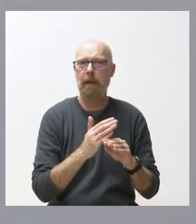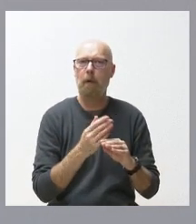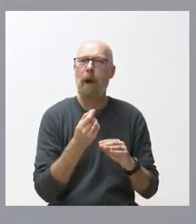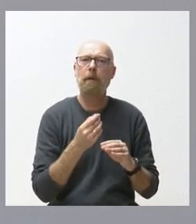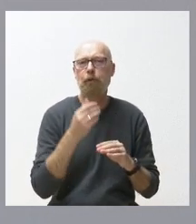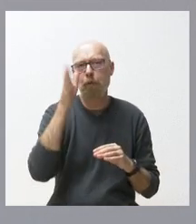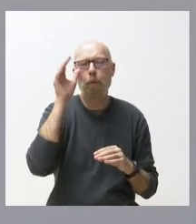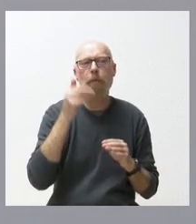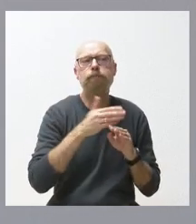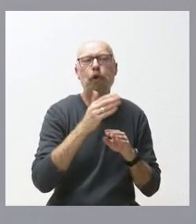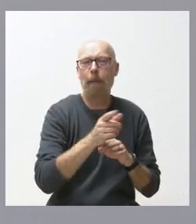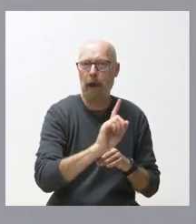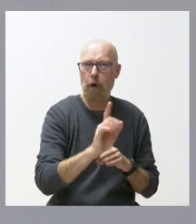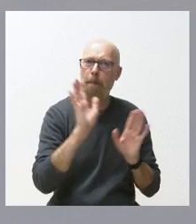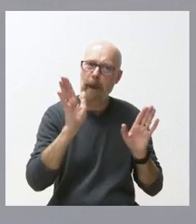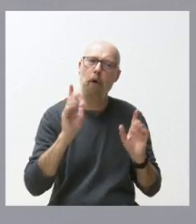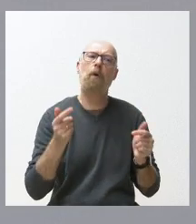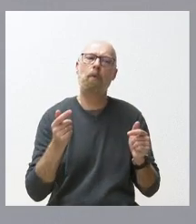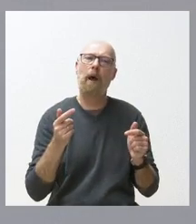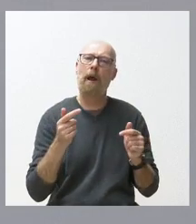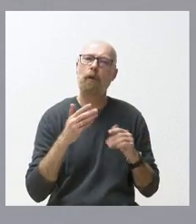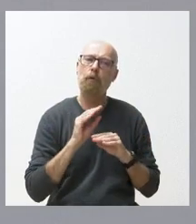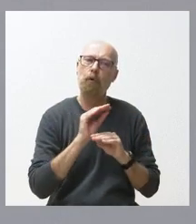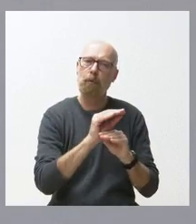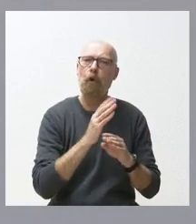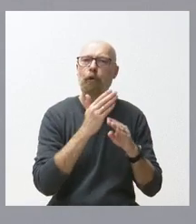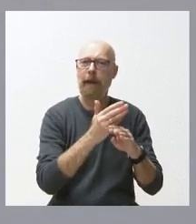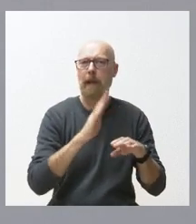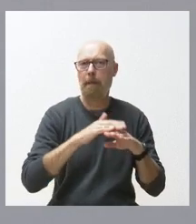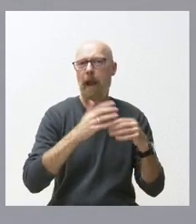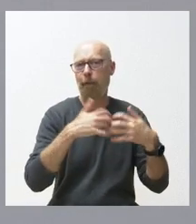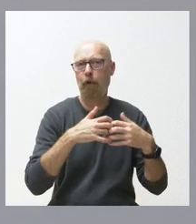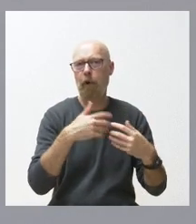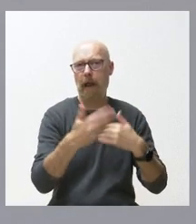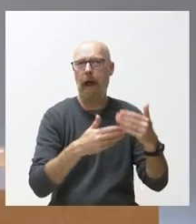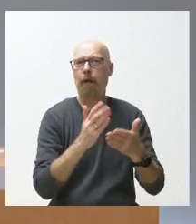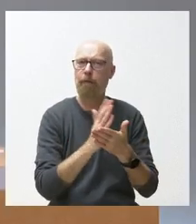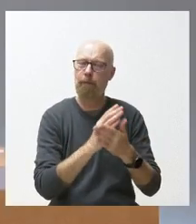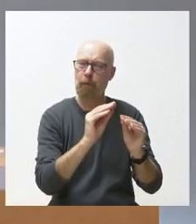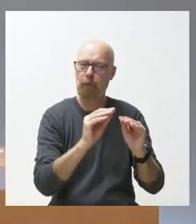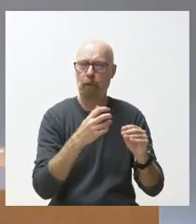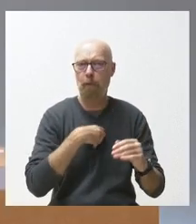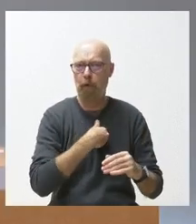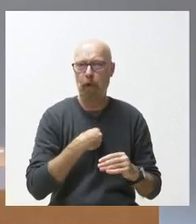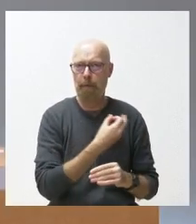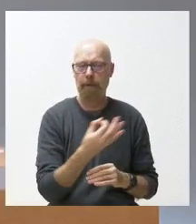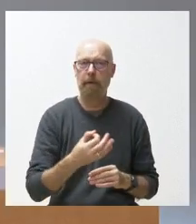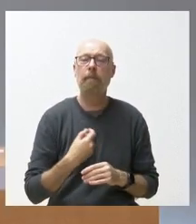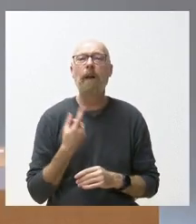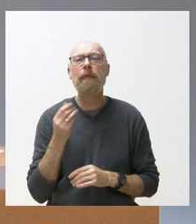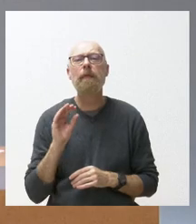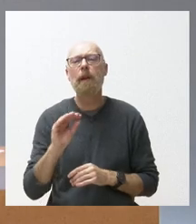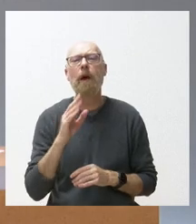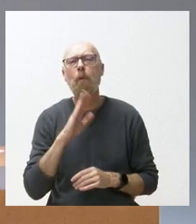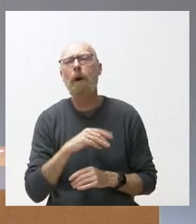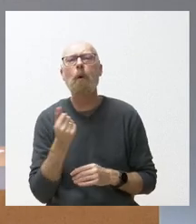sí lo que necesita para su funcionamiento ordinario para la función que tiene que me parece que muy importante ¿Cuál sería esa financiación adecuada? ¿Qué cuantía cree usted